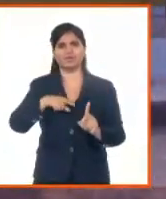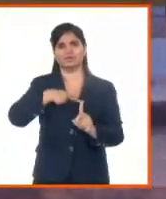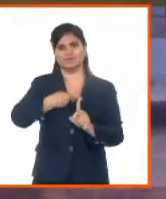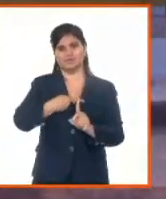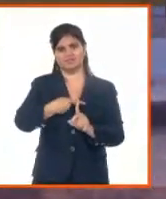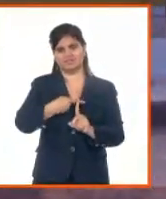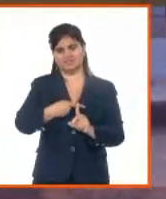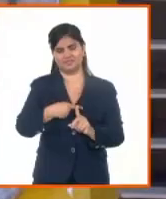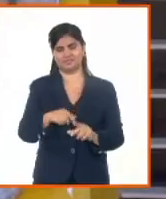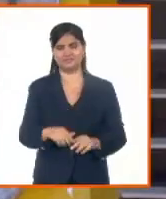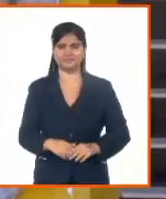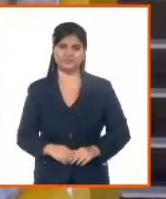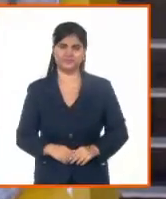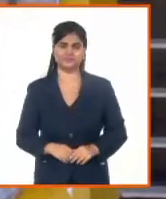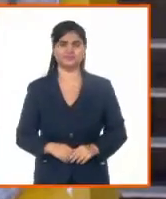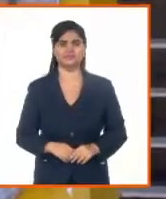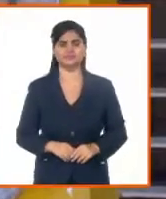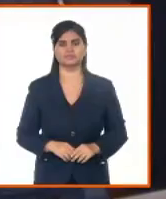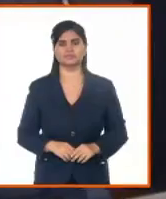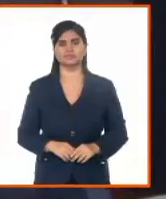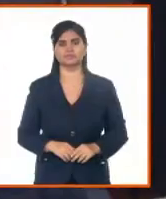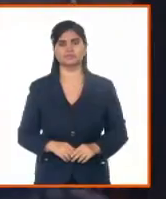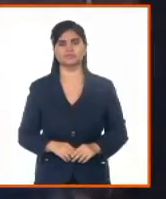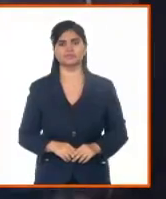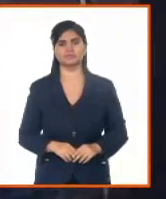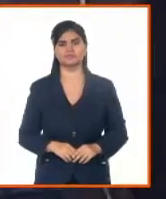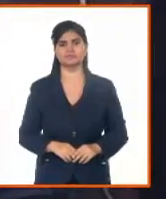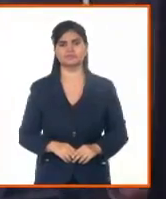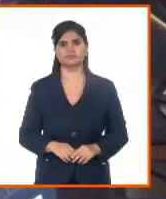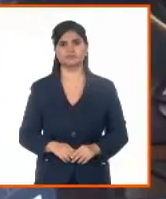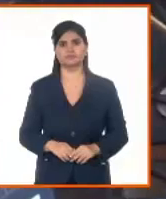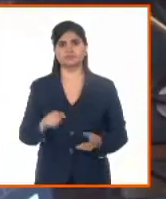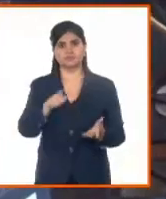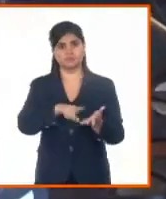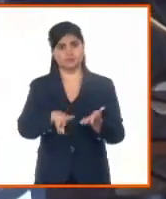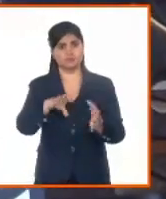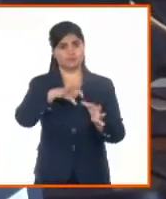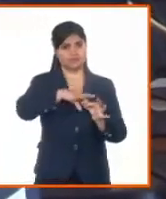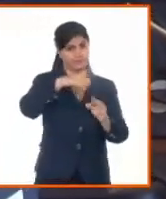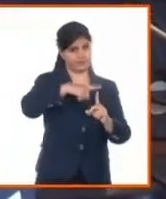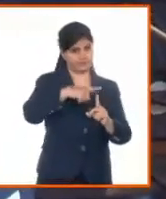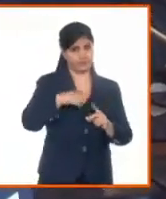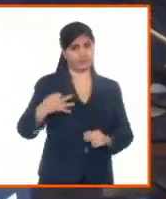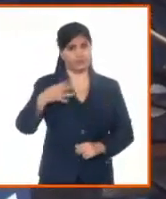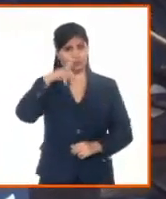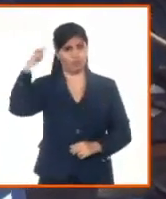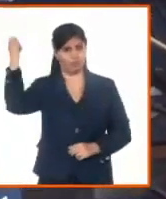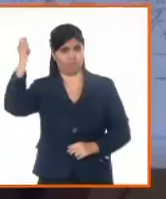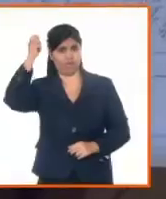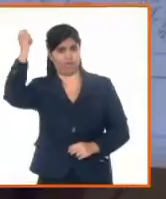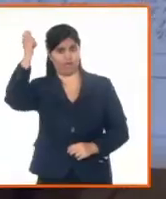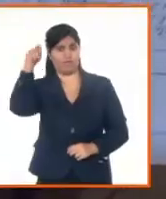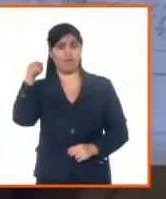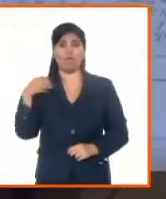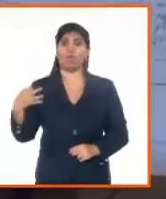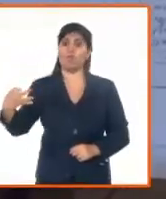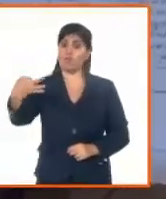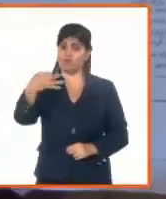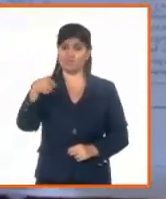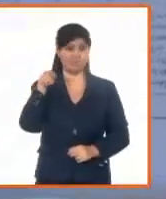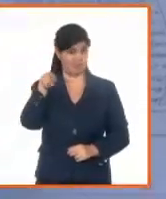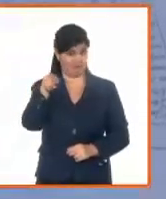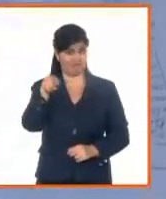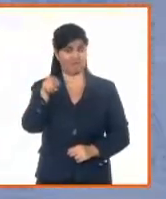Para beneplácito de la población, los servicios notariales en Cuba buscan siempre perfeccionar su trabajo. Es por ello que en el municipio más